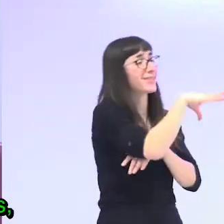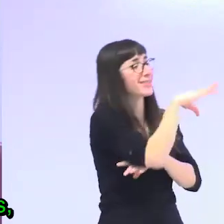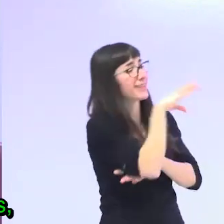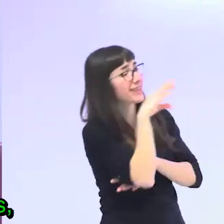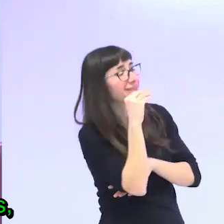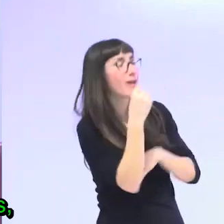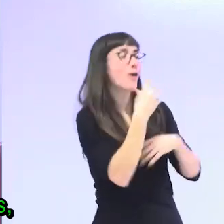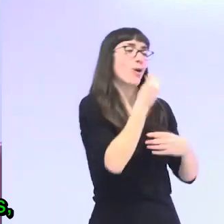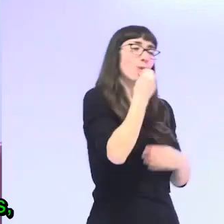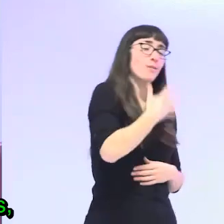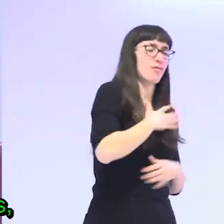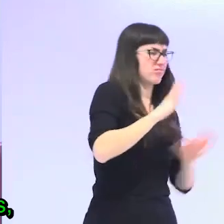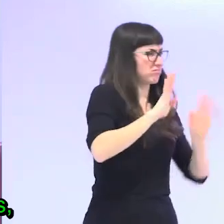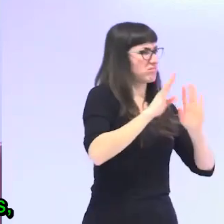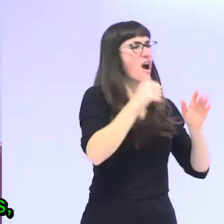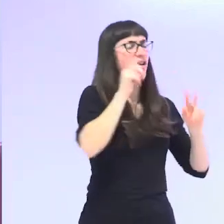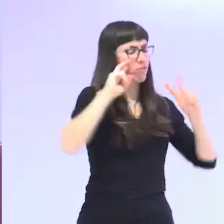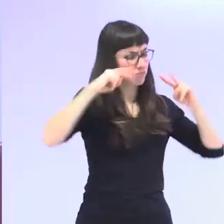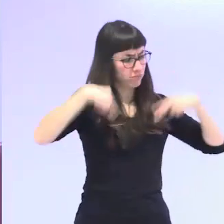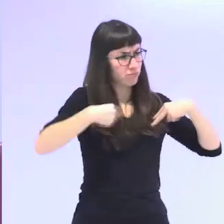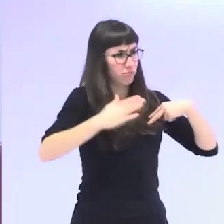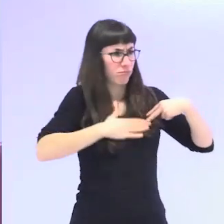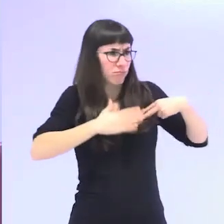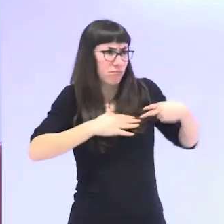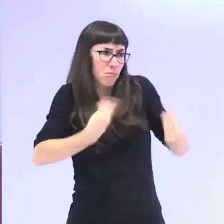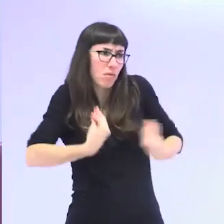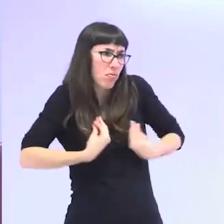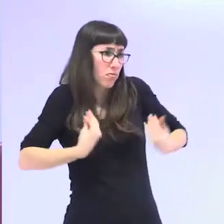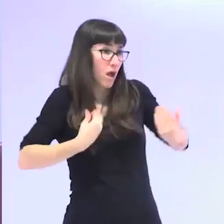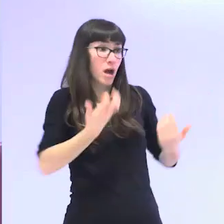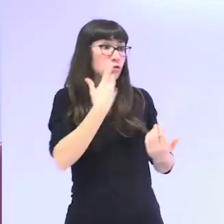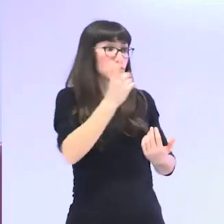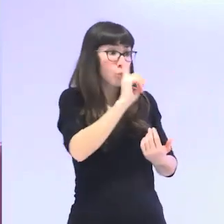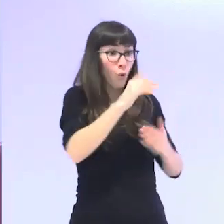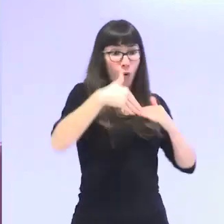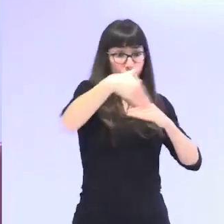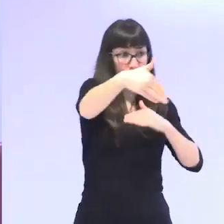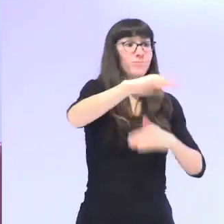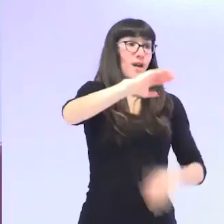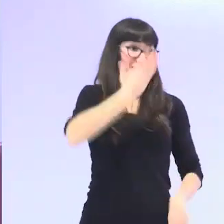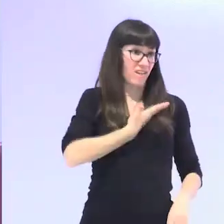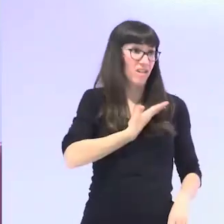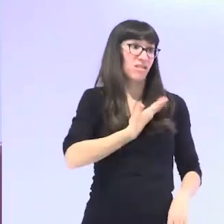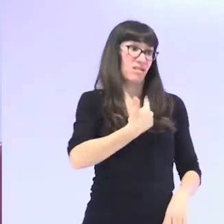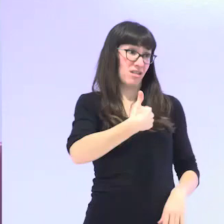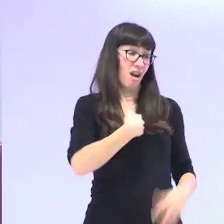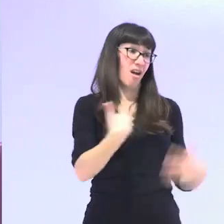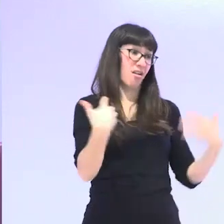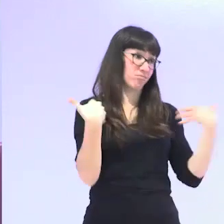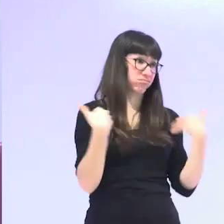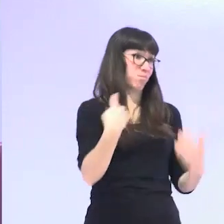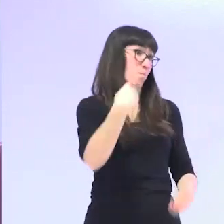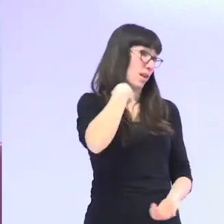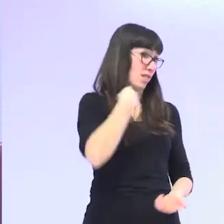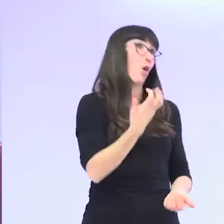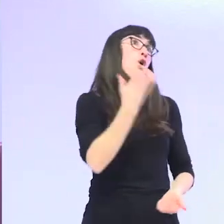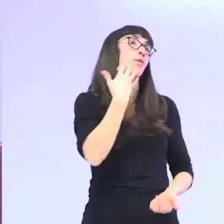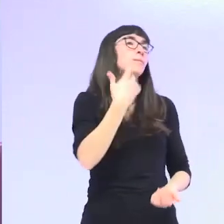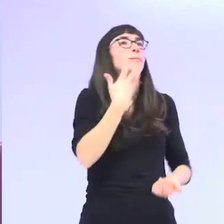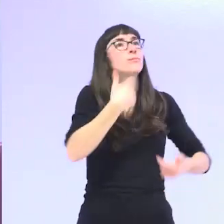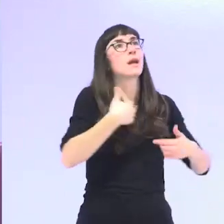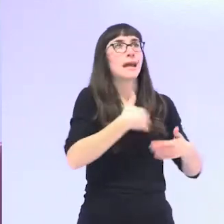empezar a pensar mucho más en nosotras mismas porque luego tiene consecuencias a lo largo de la vida si decides tener hijos